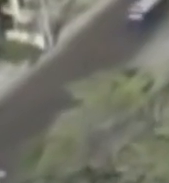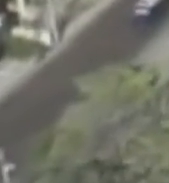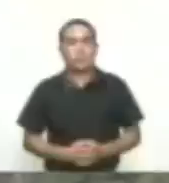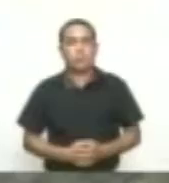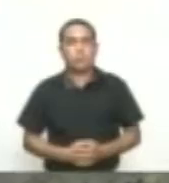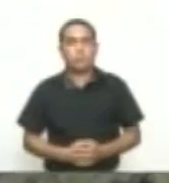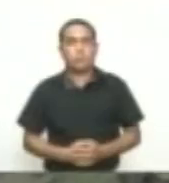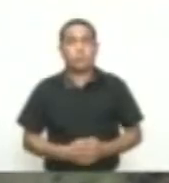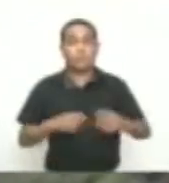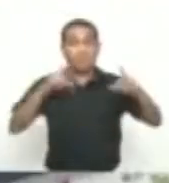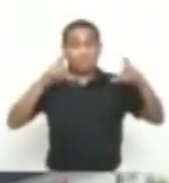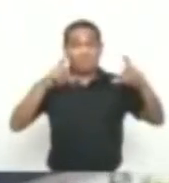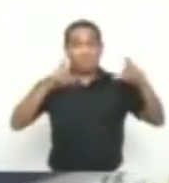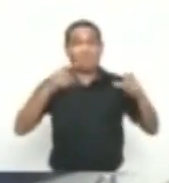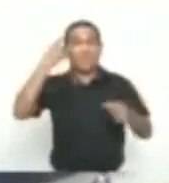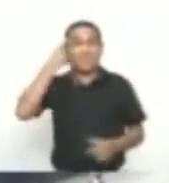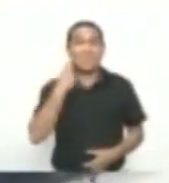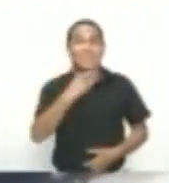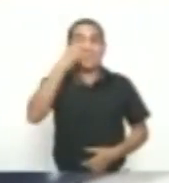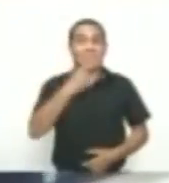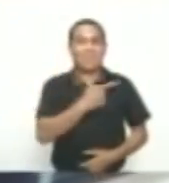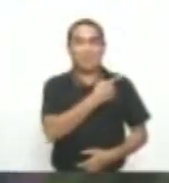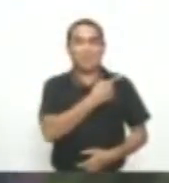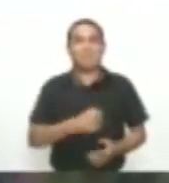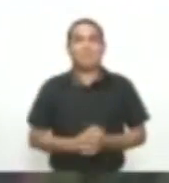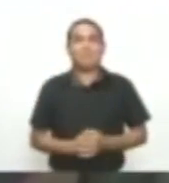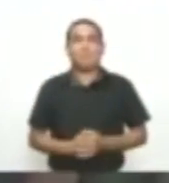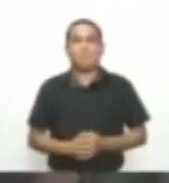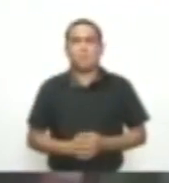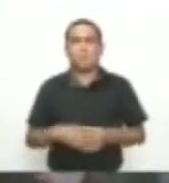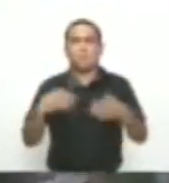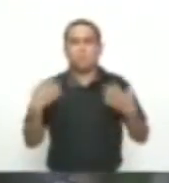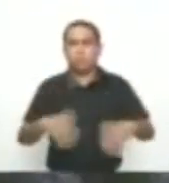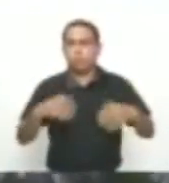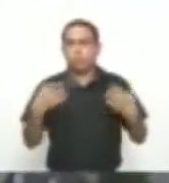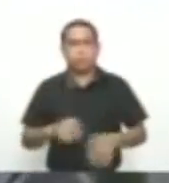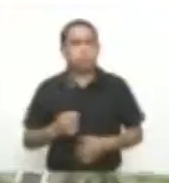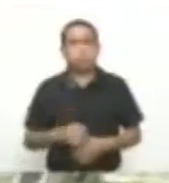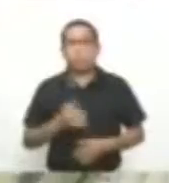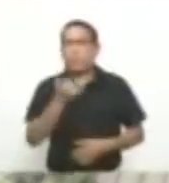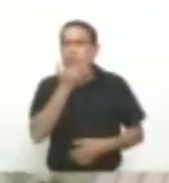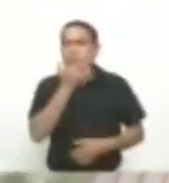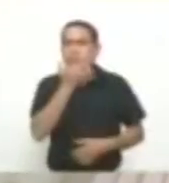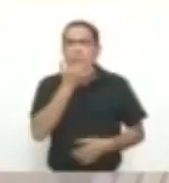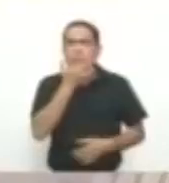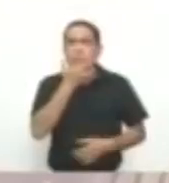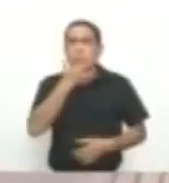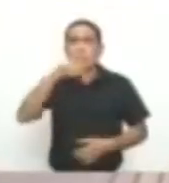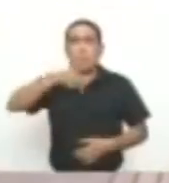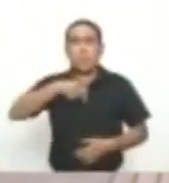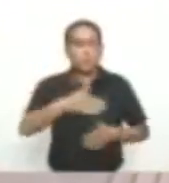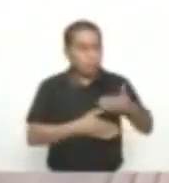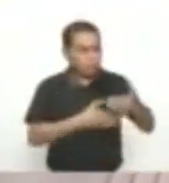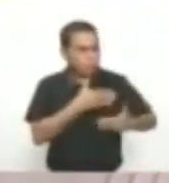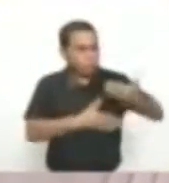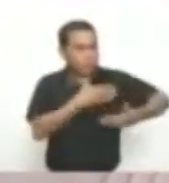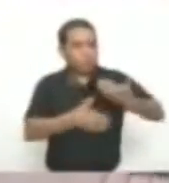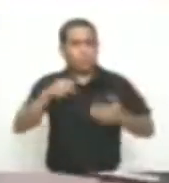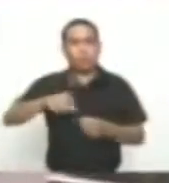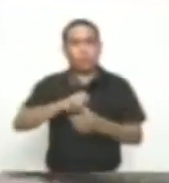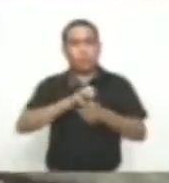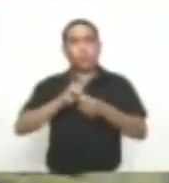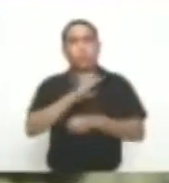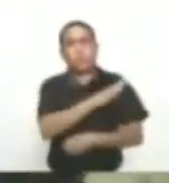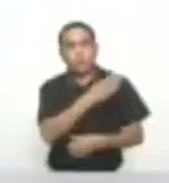Esta es nuestra imagen del día Inconcebible desde todo punto de vista que sobre testo del desarrollo de la ciudad se